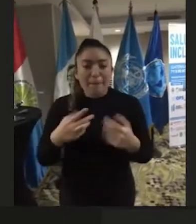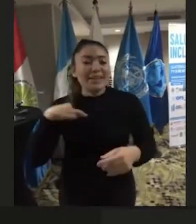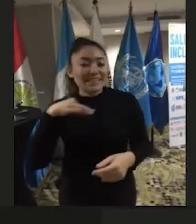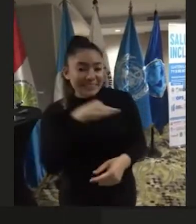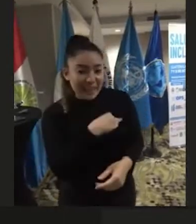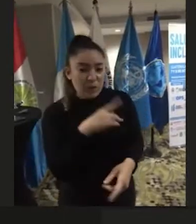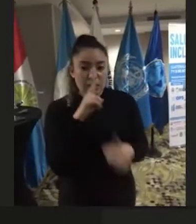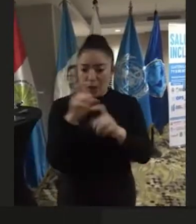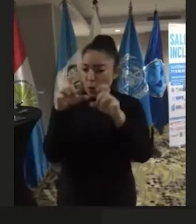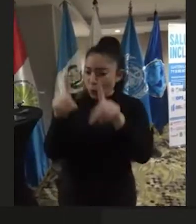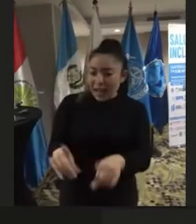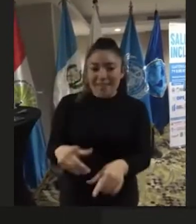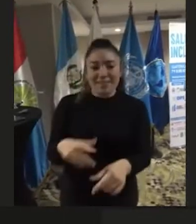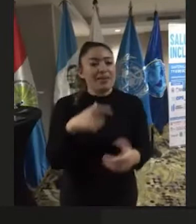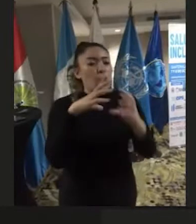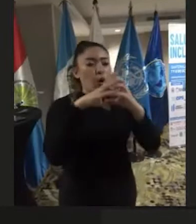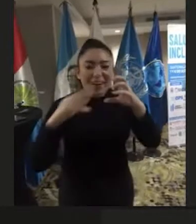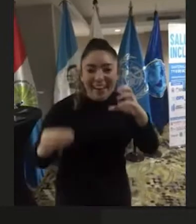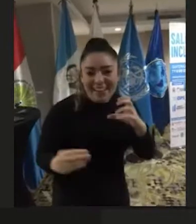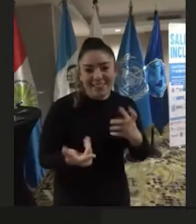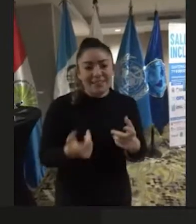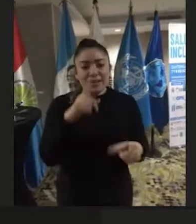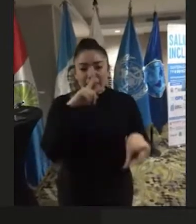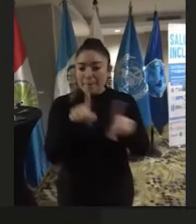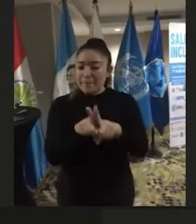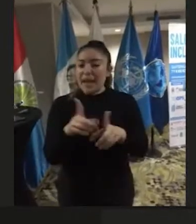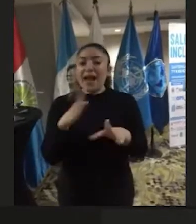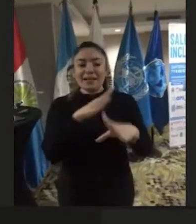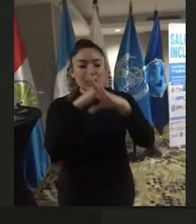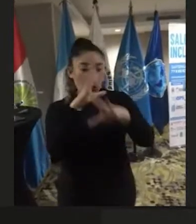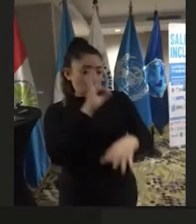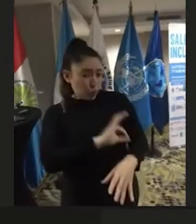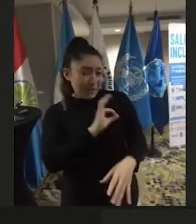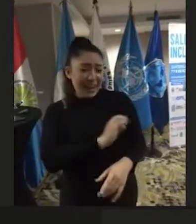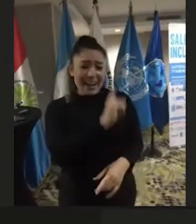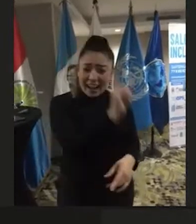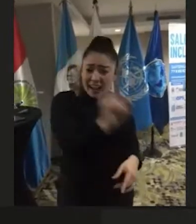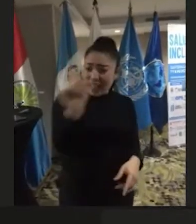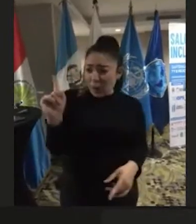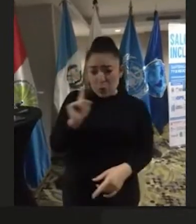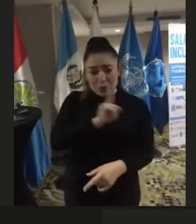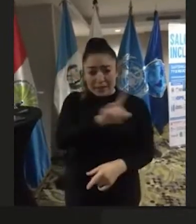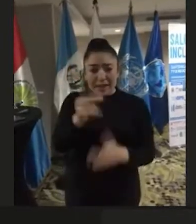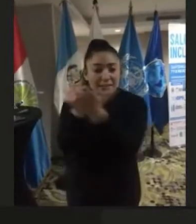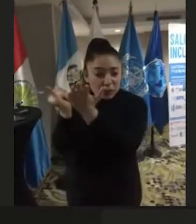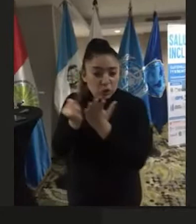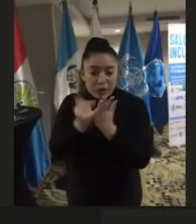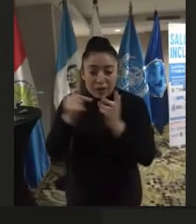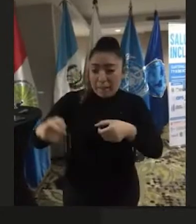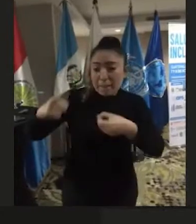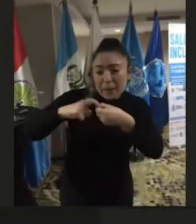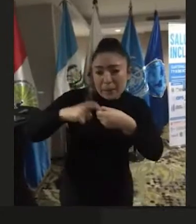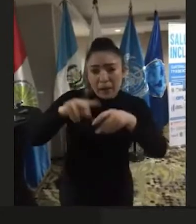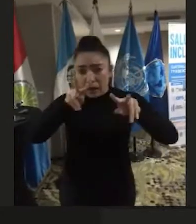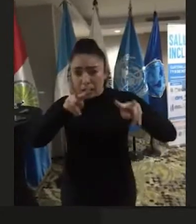permite a CONADI, permite a CONRED, permite al Seguro Social y a cada una también de estas instituciones que participaron